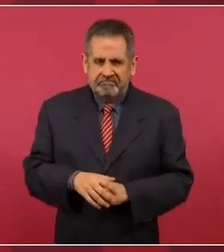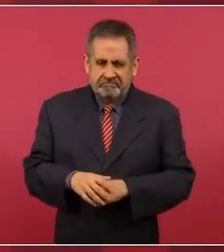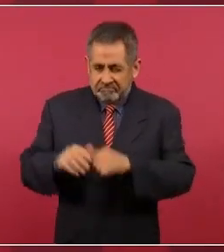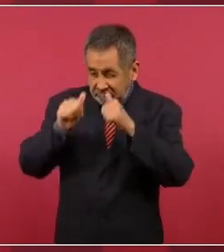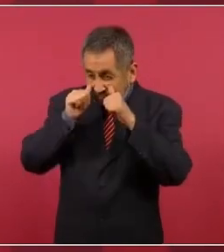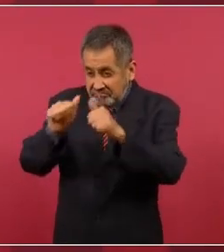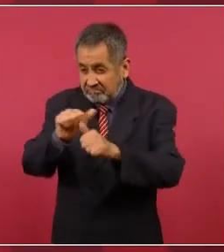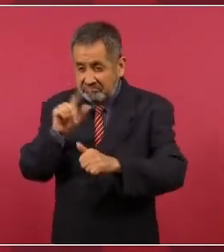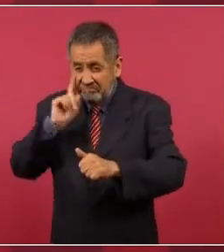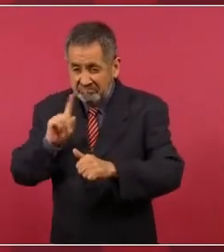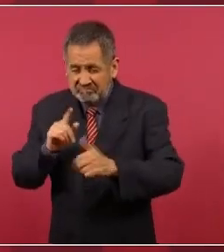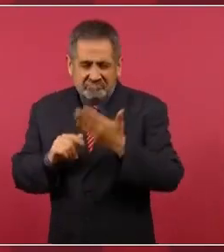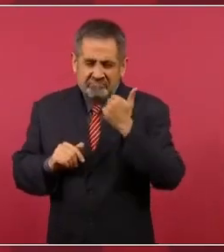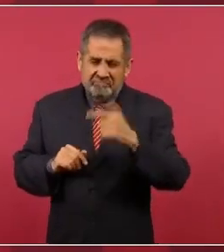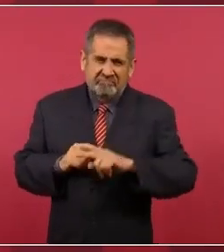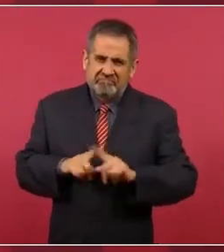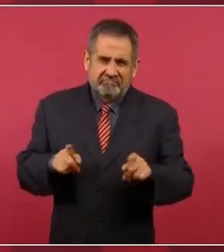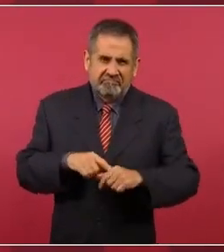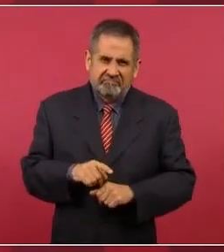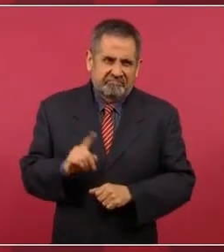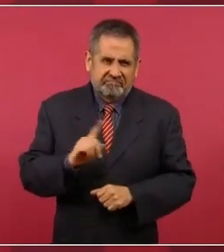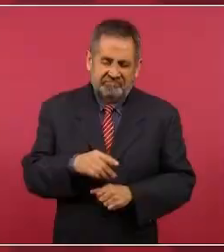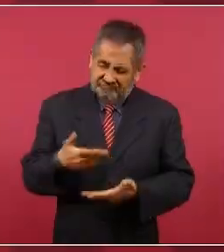mujeres como ahora.